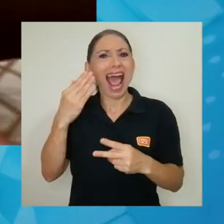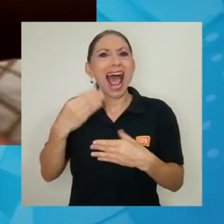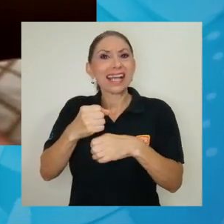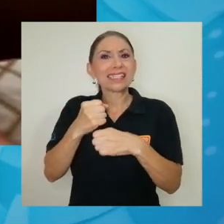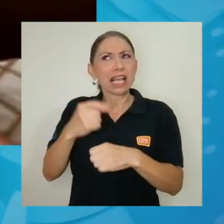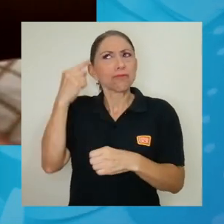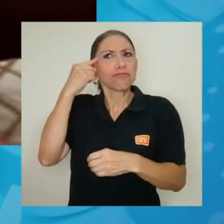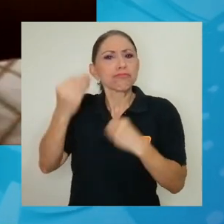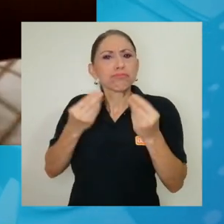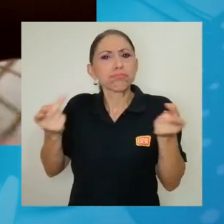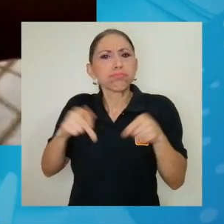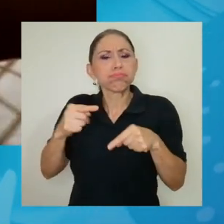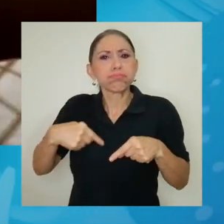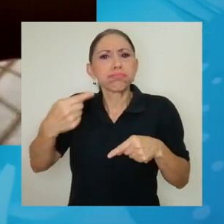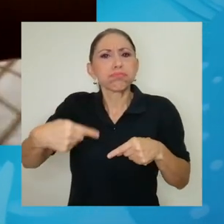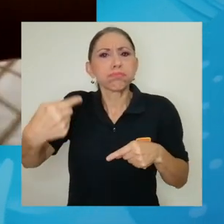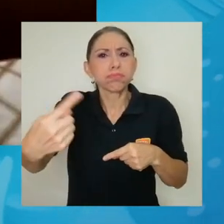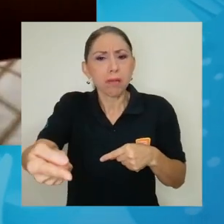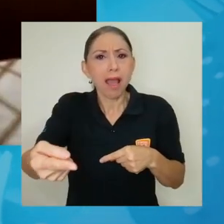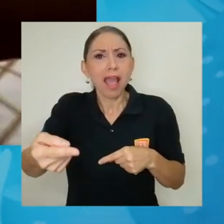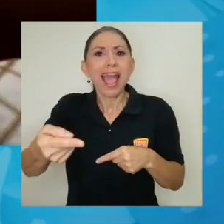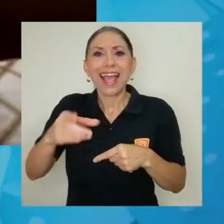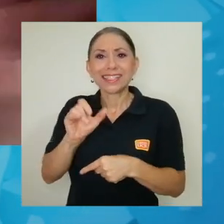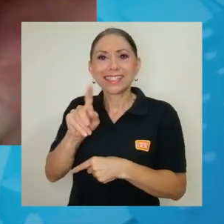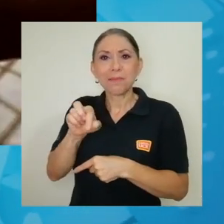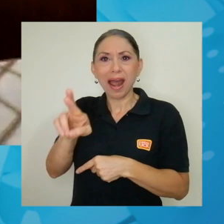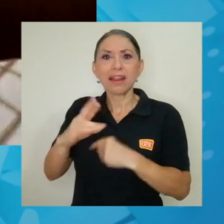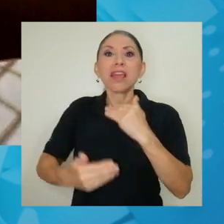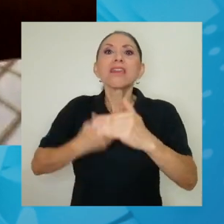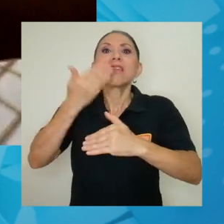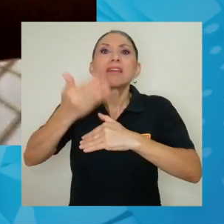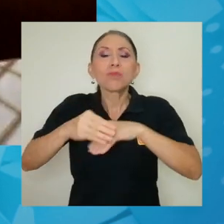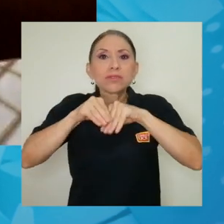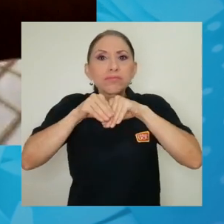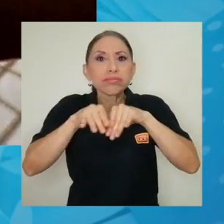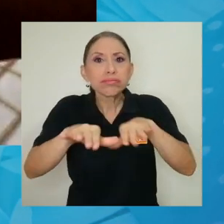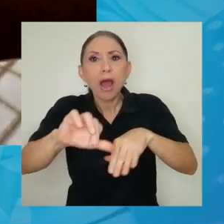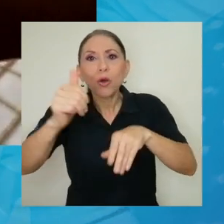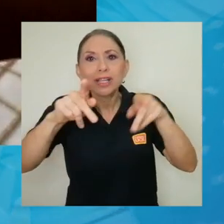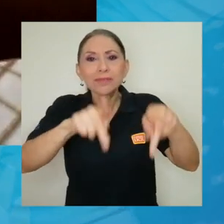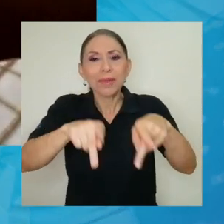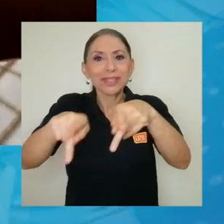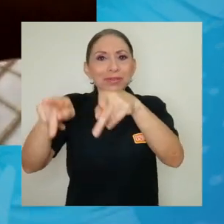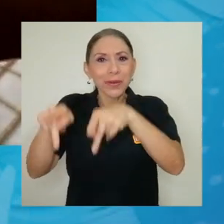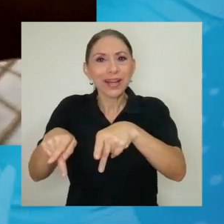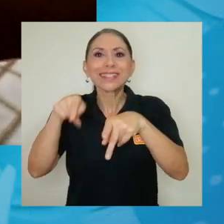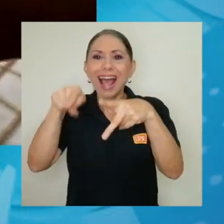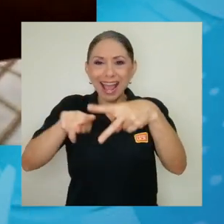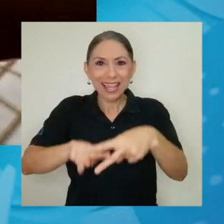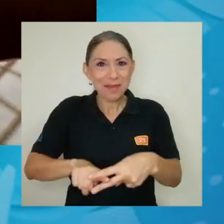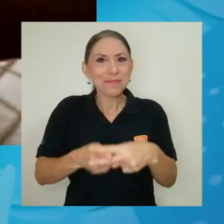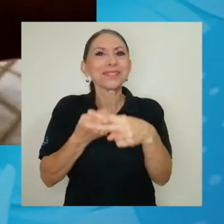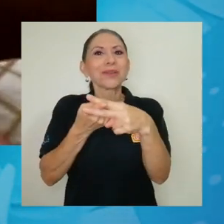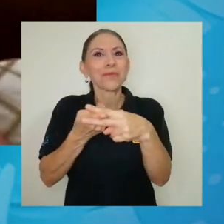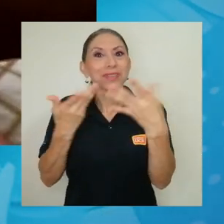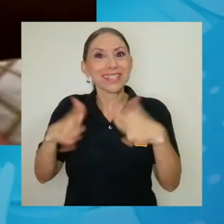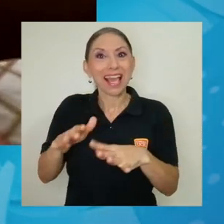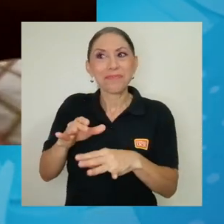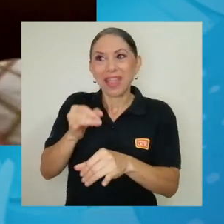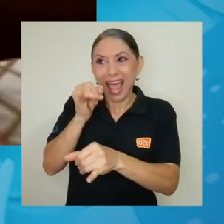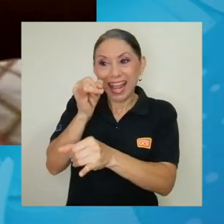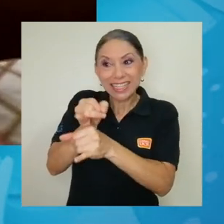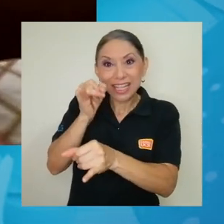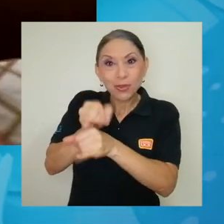CIMAR y después entonces ese pronóstico empezó a distribuirse a otras personas. Y ahí empezó a llegar al